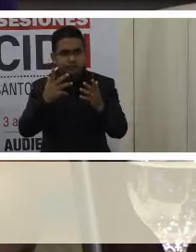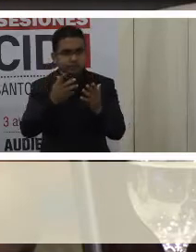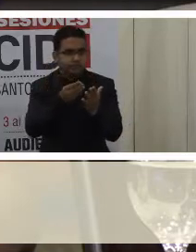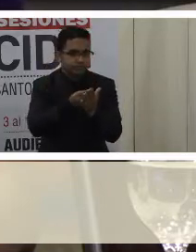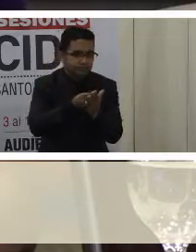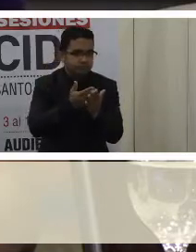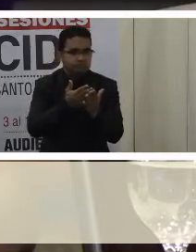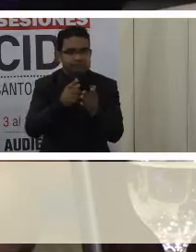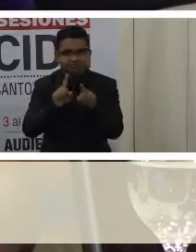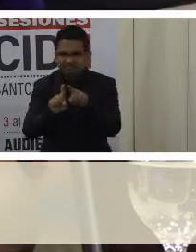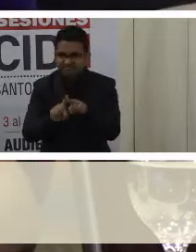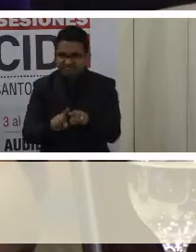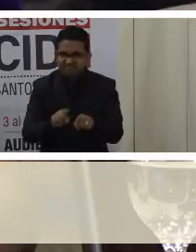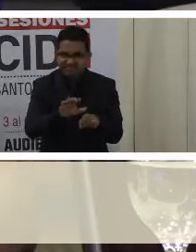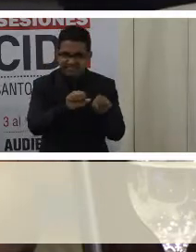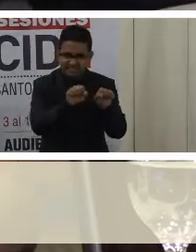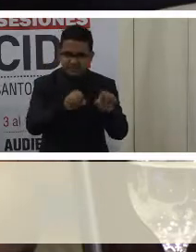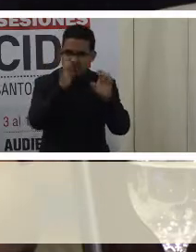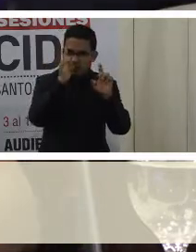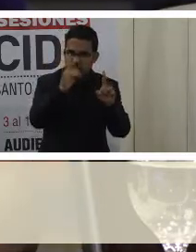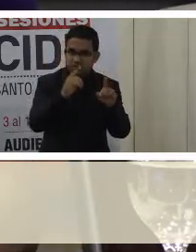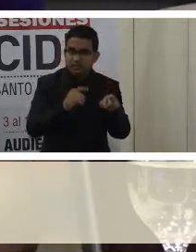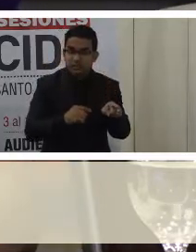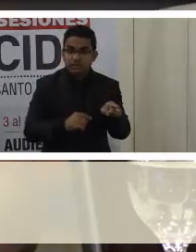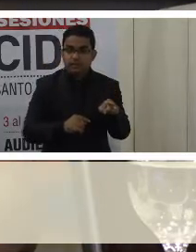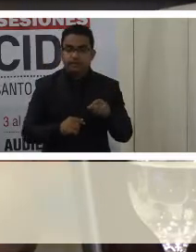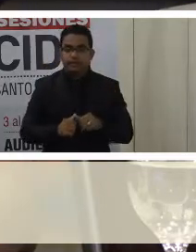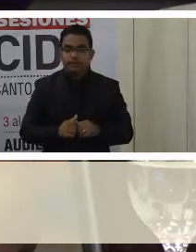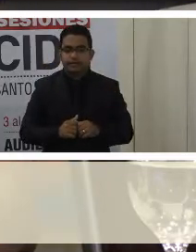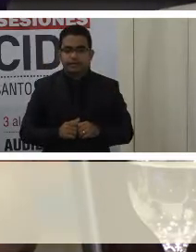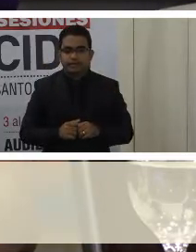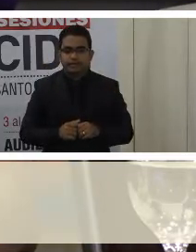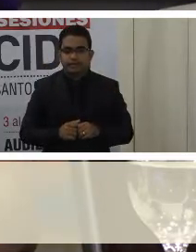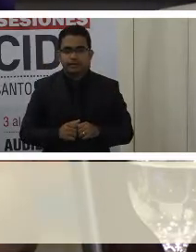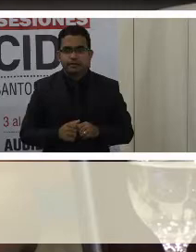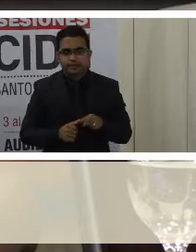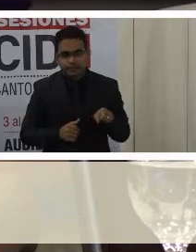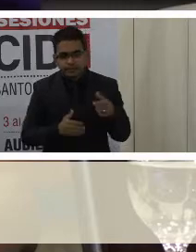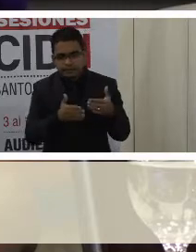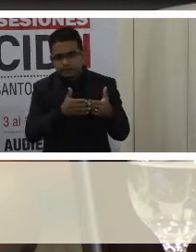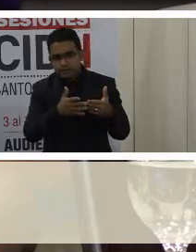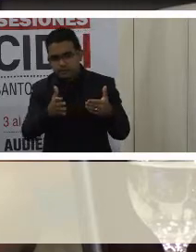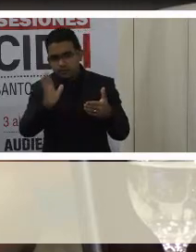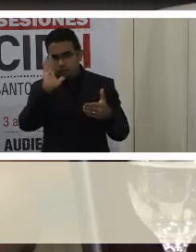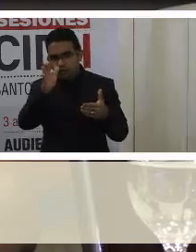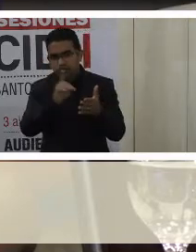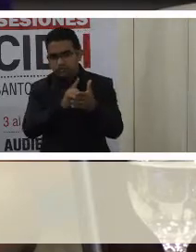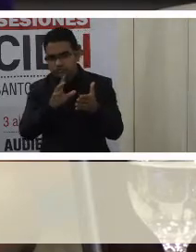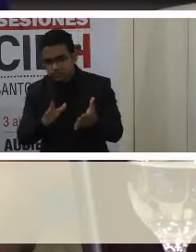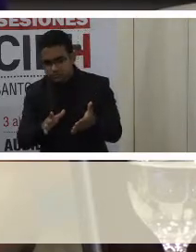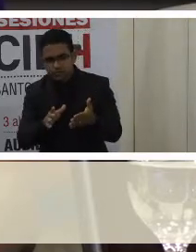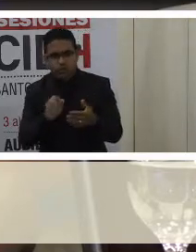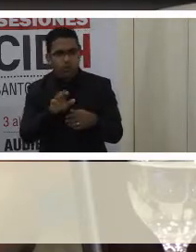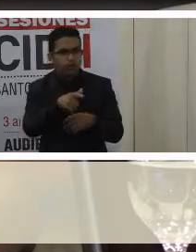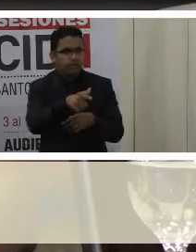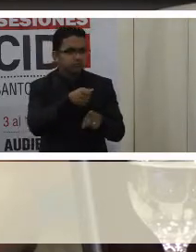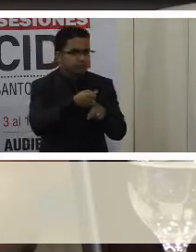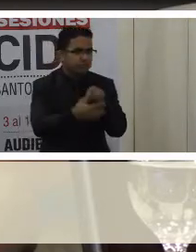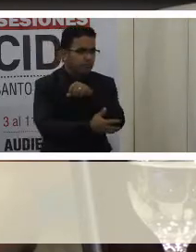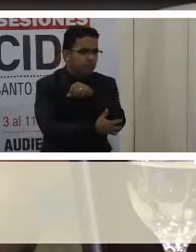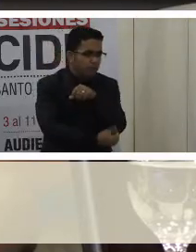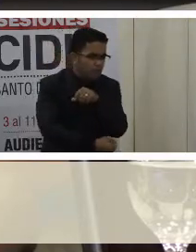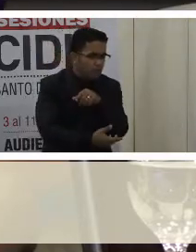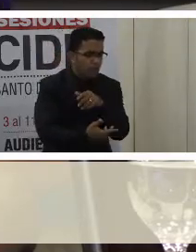egreso de los distintos subsistemas educativos, proyecciones de discapacidad por rango etario, pobreza por necesidades